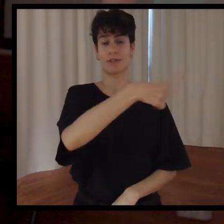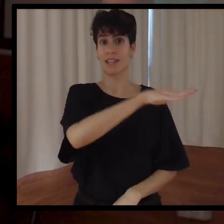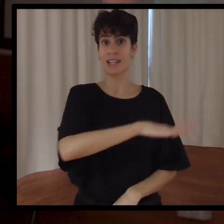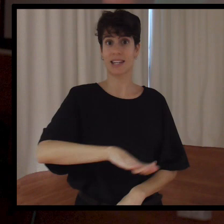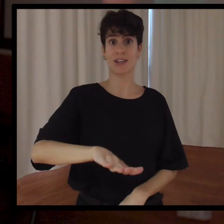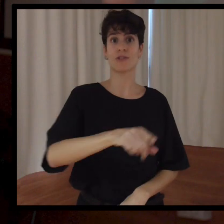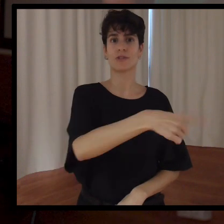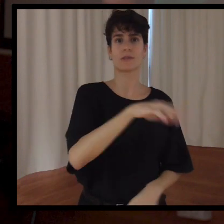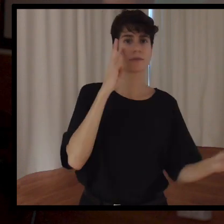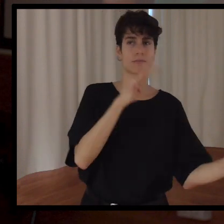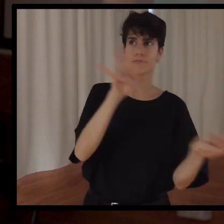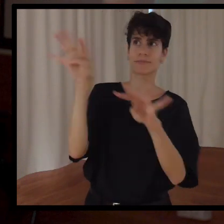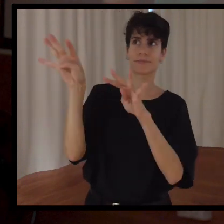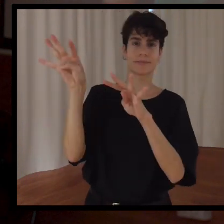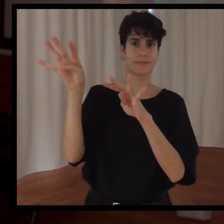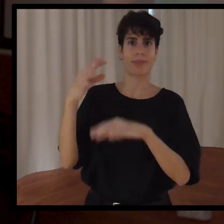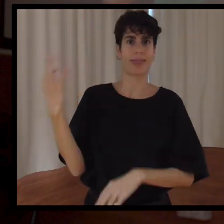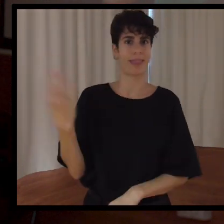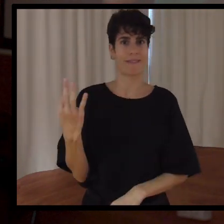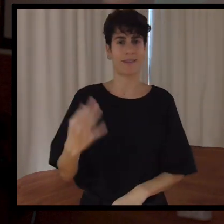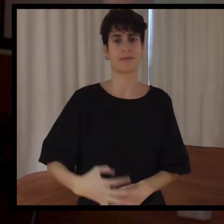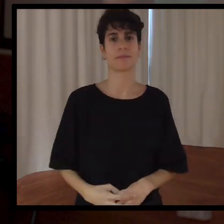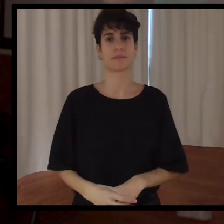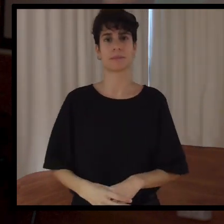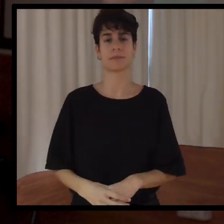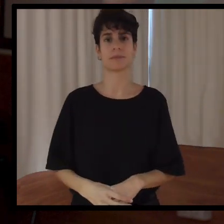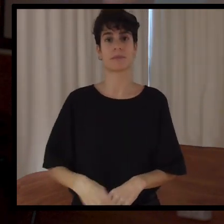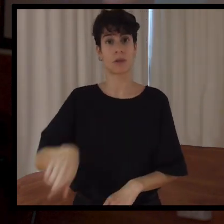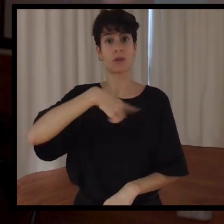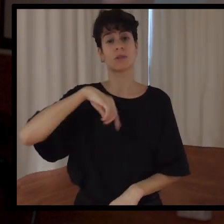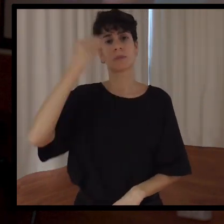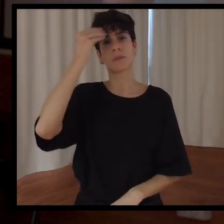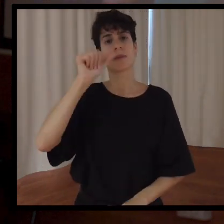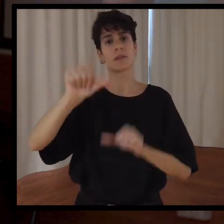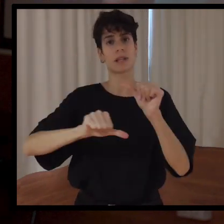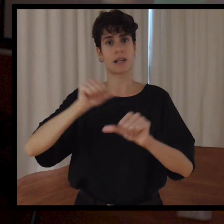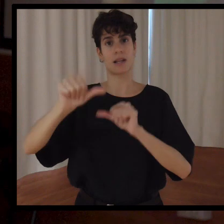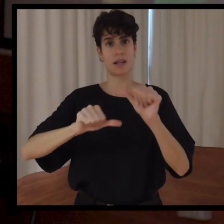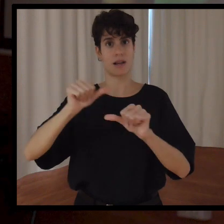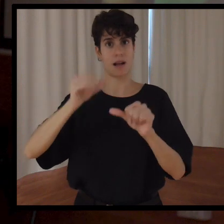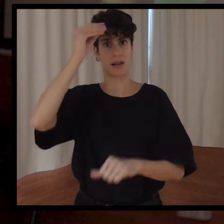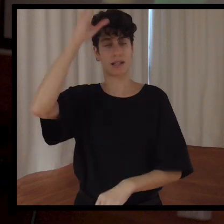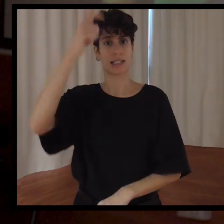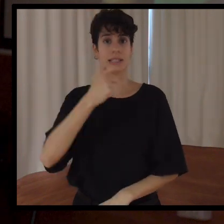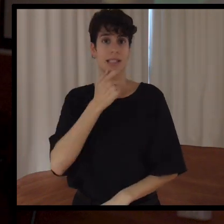todos esos pequeños futbolistas que empiezan desde la base. Nosotros creemos en